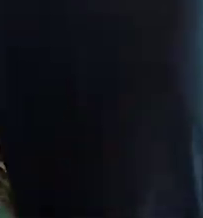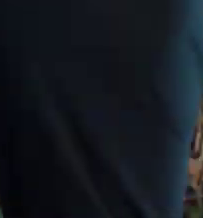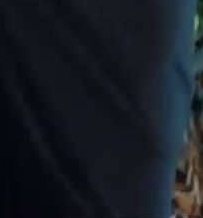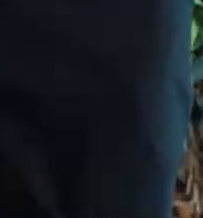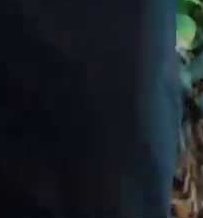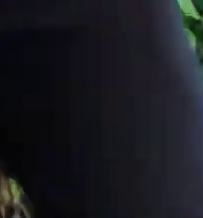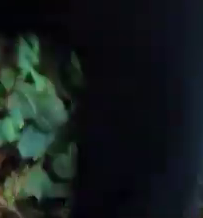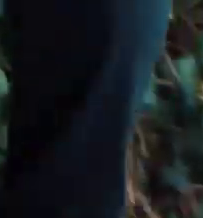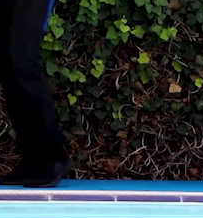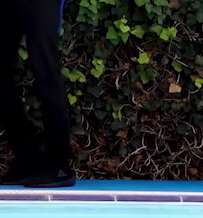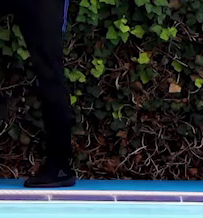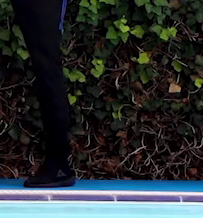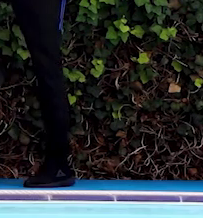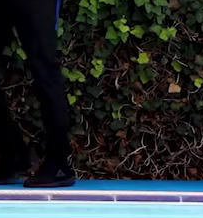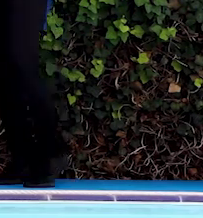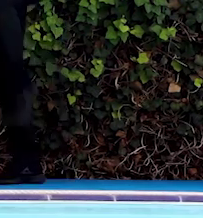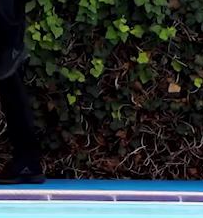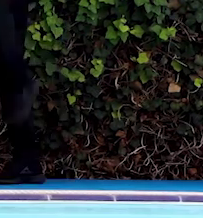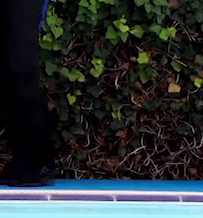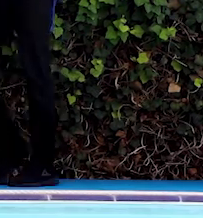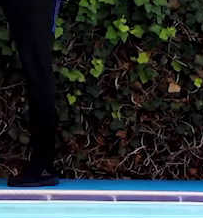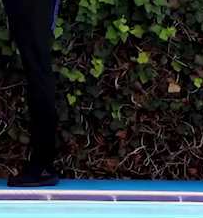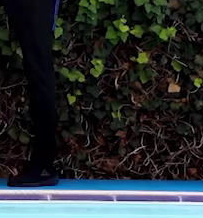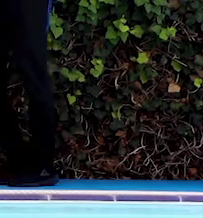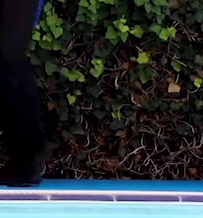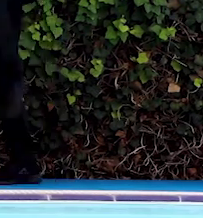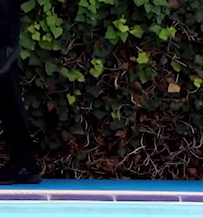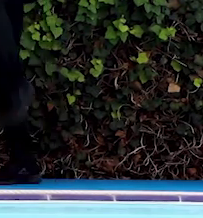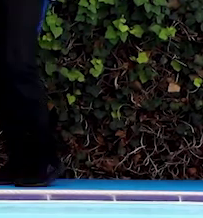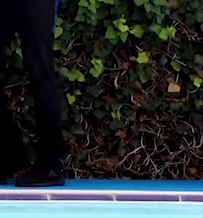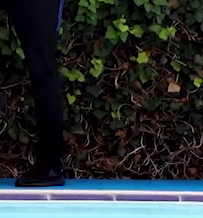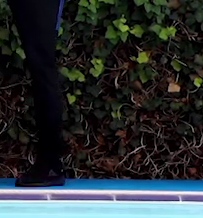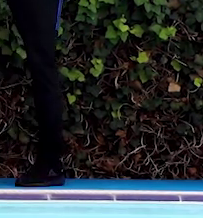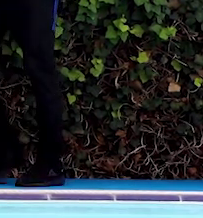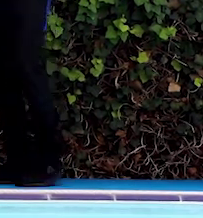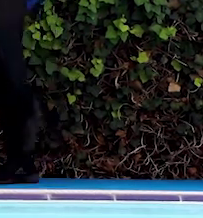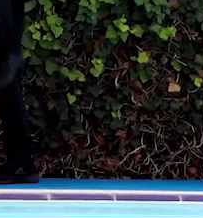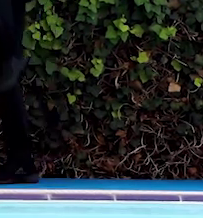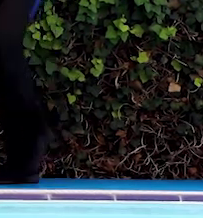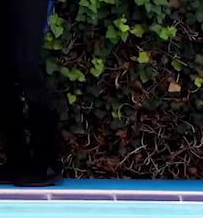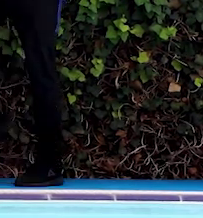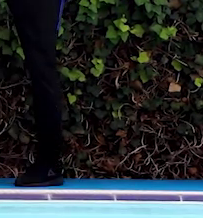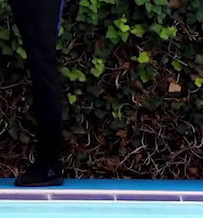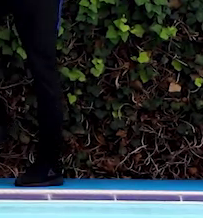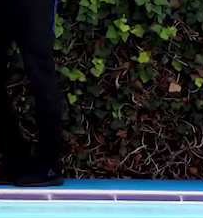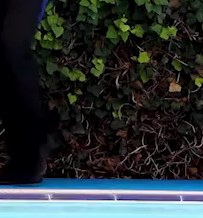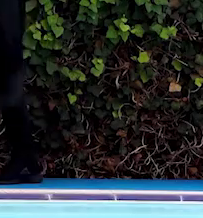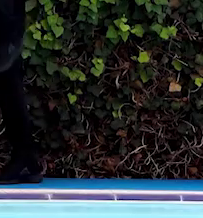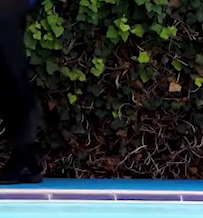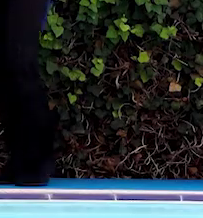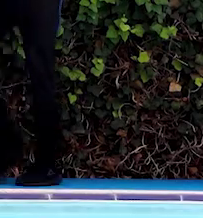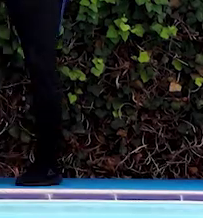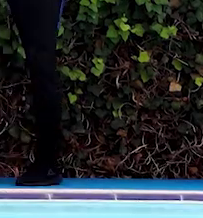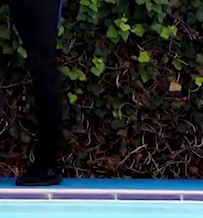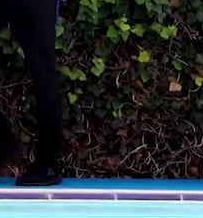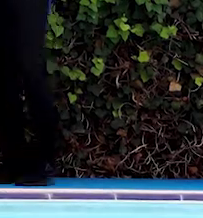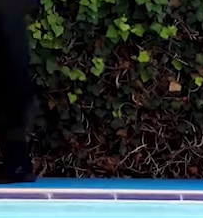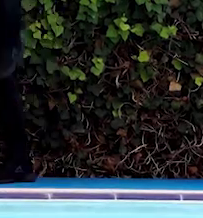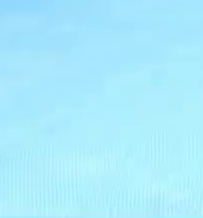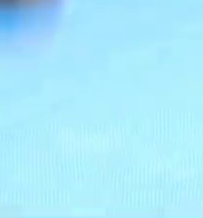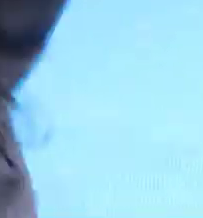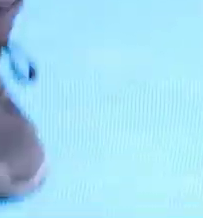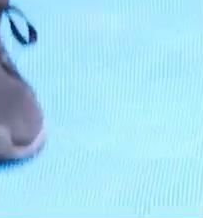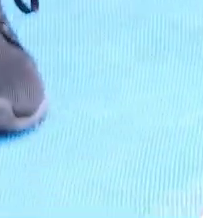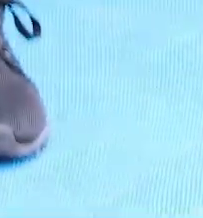vamos a la altura de nuestra cintura. Vamos a hacer que peguen nuestras manos y vamos a alternar